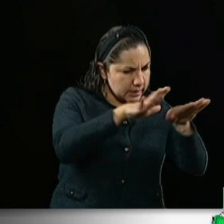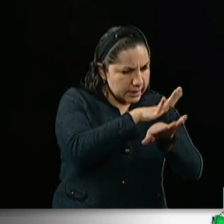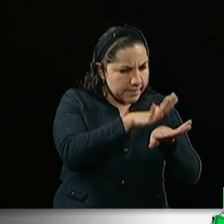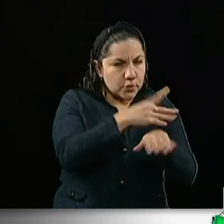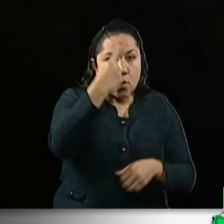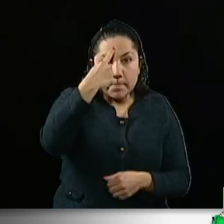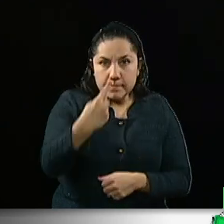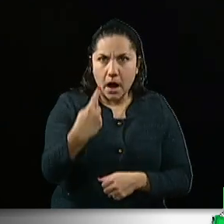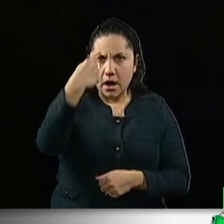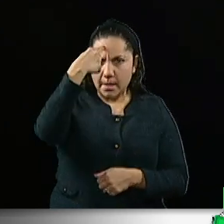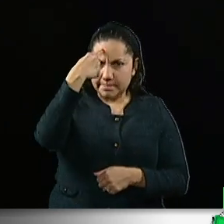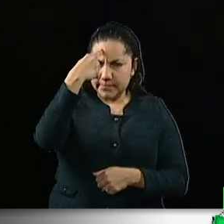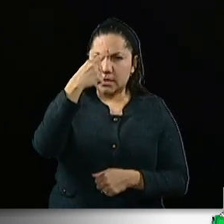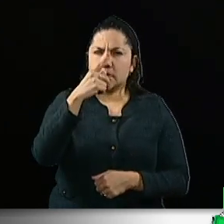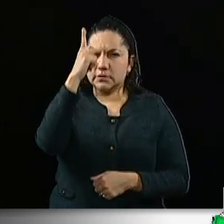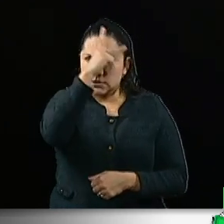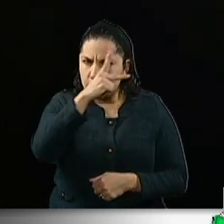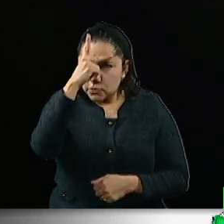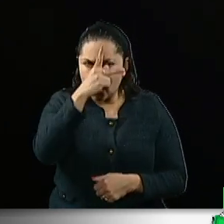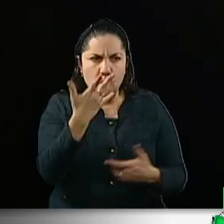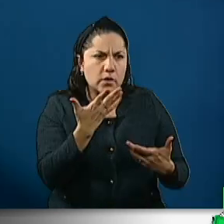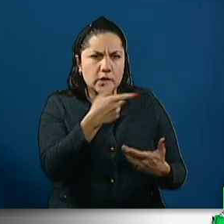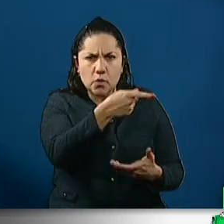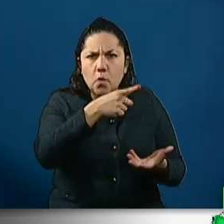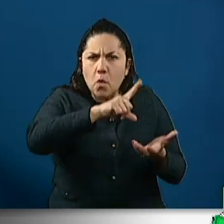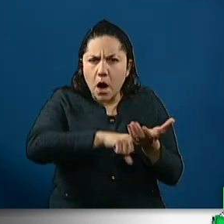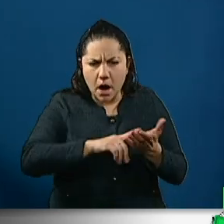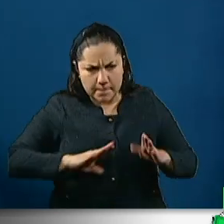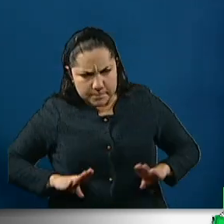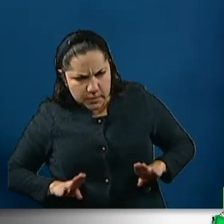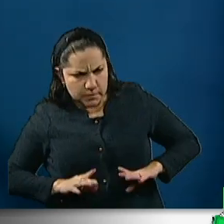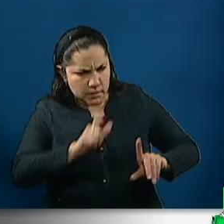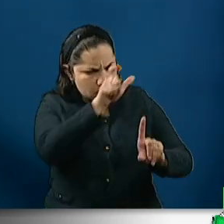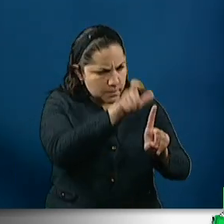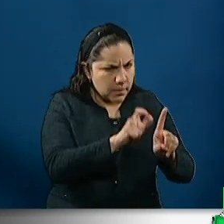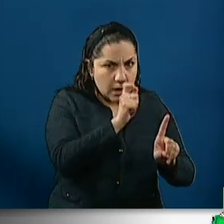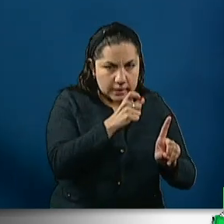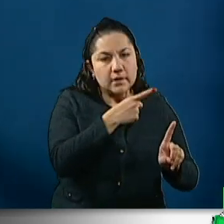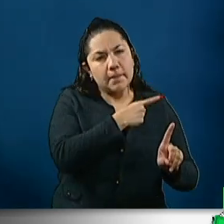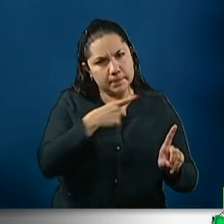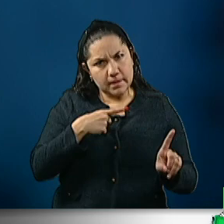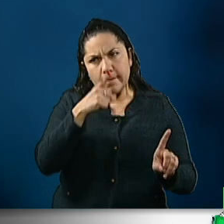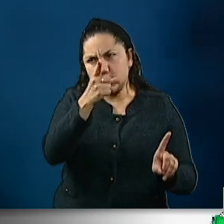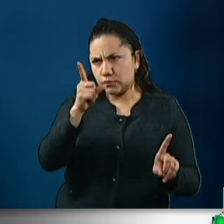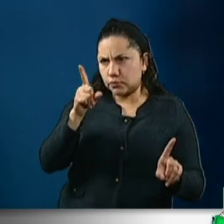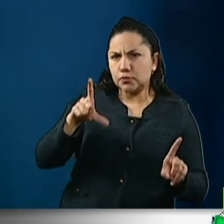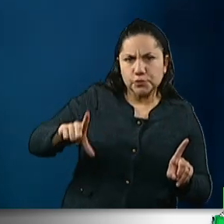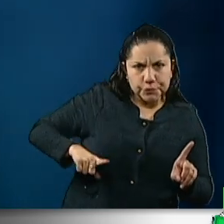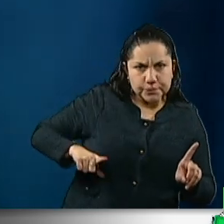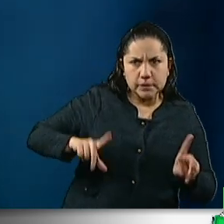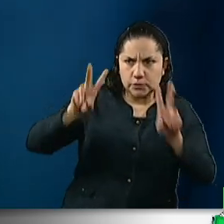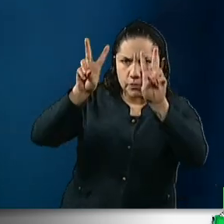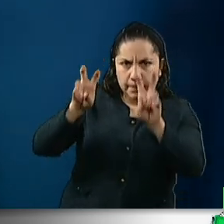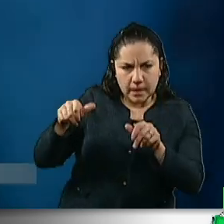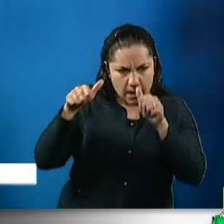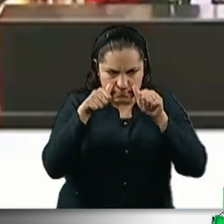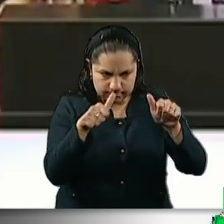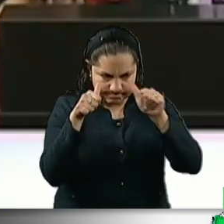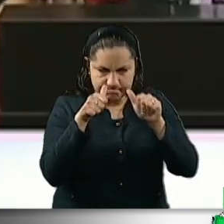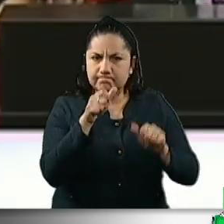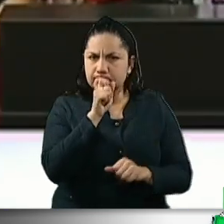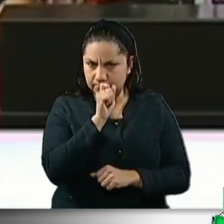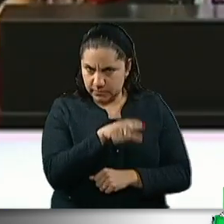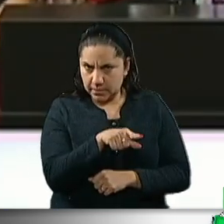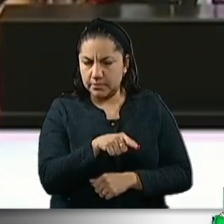de adicciones como ejes de carácter prioritario dentro de las políticas públicas de salud. Tenemos que reconocer que la pandemia